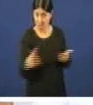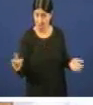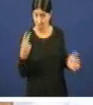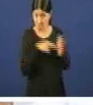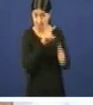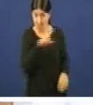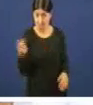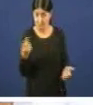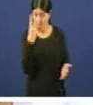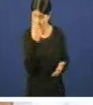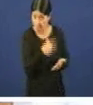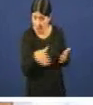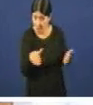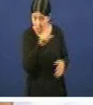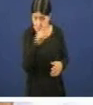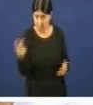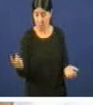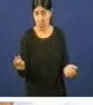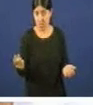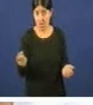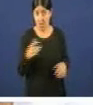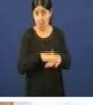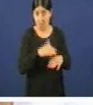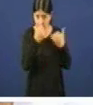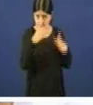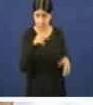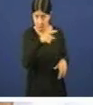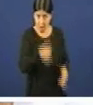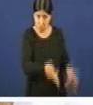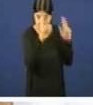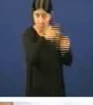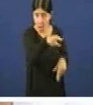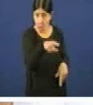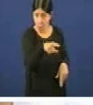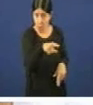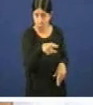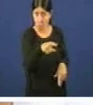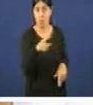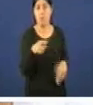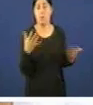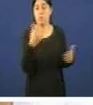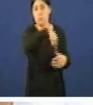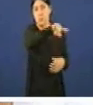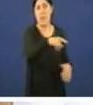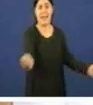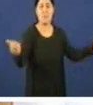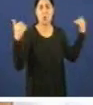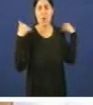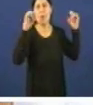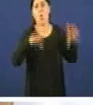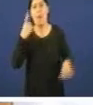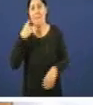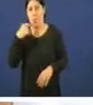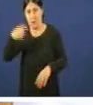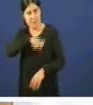un millón no ano 2011 atenderon vostedes a iso cando autorizaron verdade que non vostedes son tan responsáveis como o Banco de